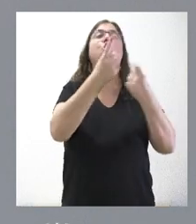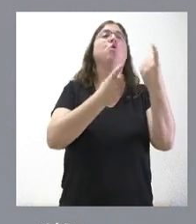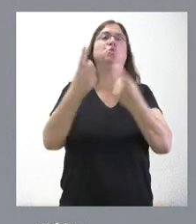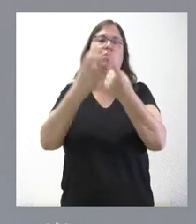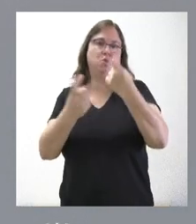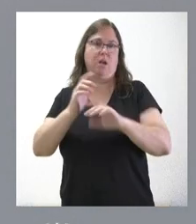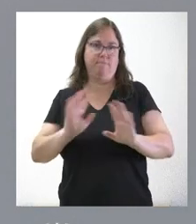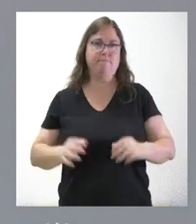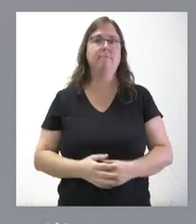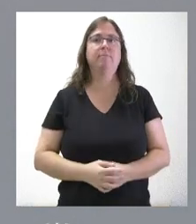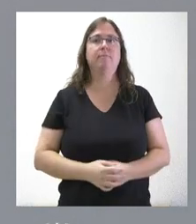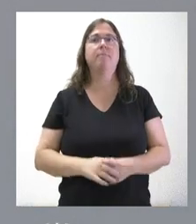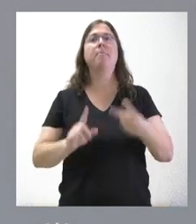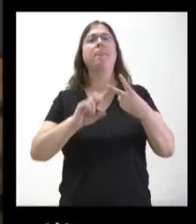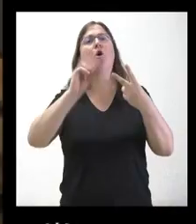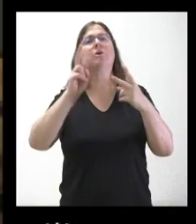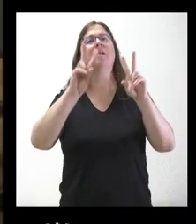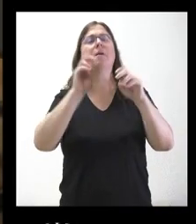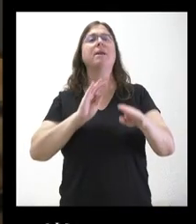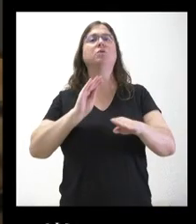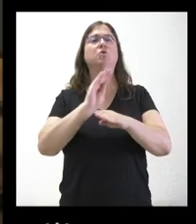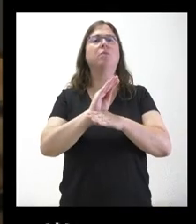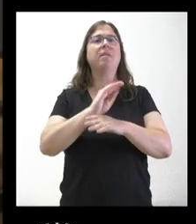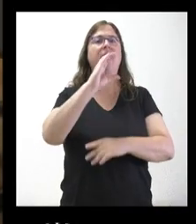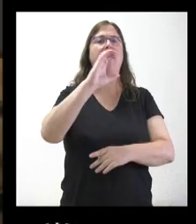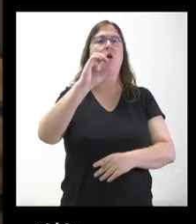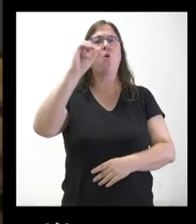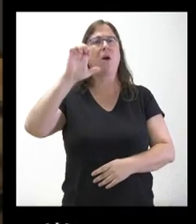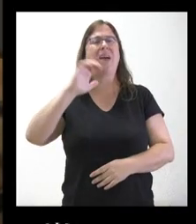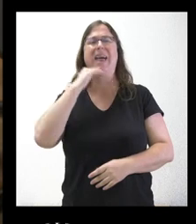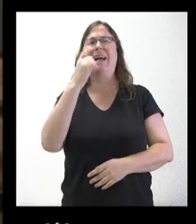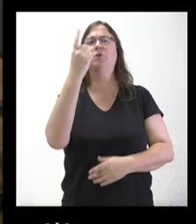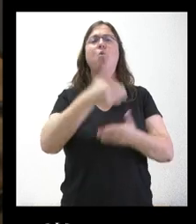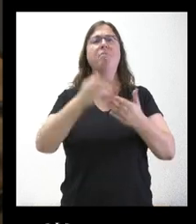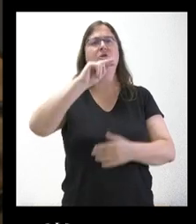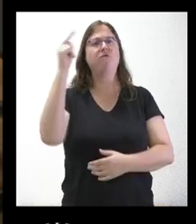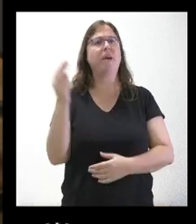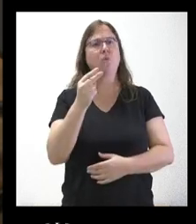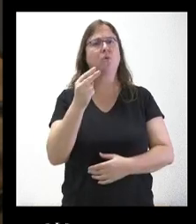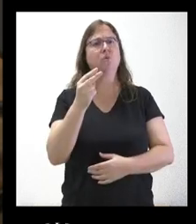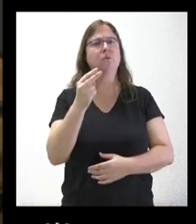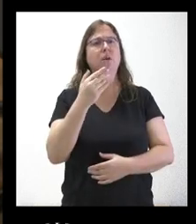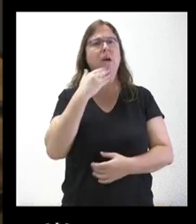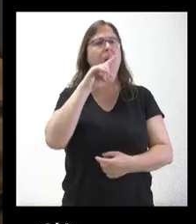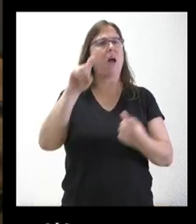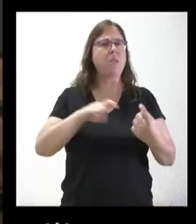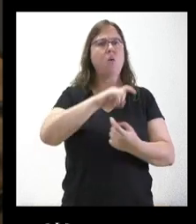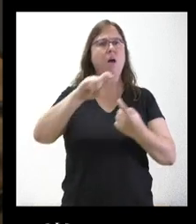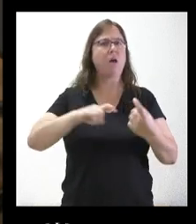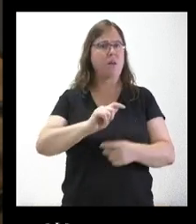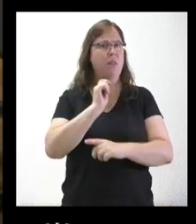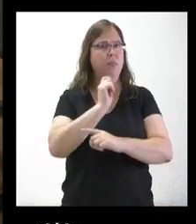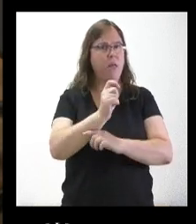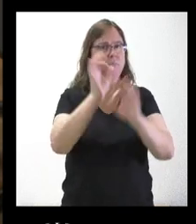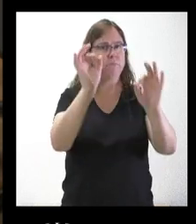información. Otra cuestión sobre la subvención a COE de casi un millón de euros. No sé si anualmente se le otorga esta